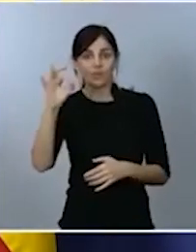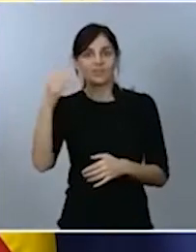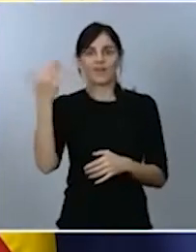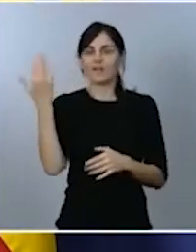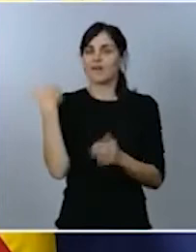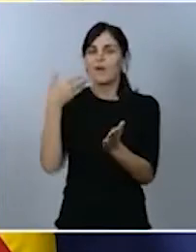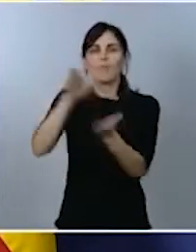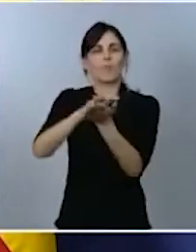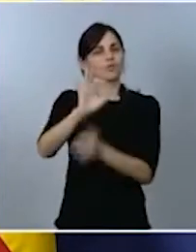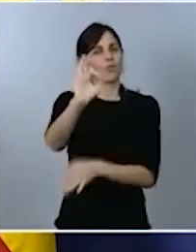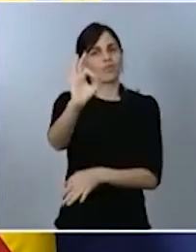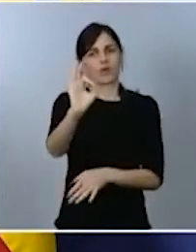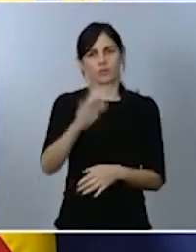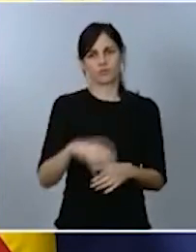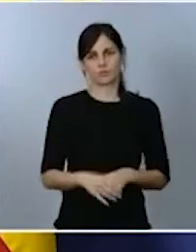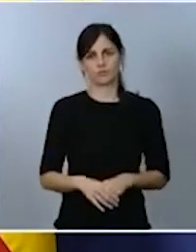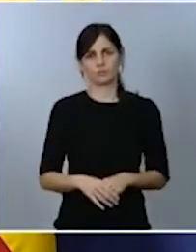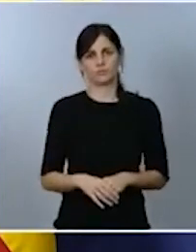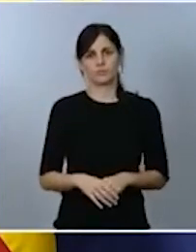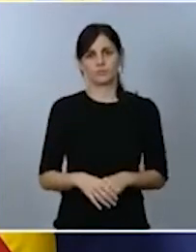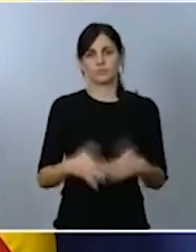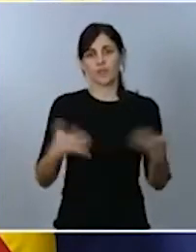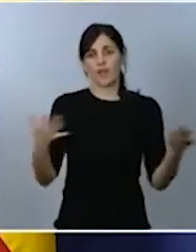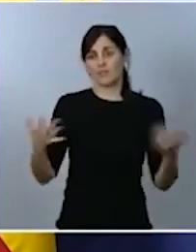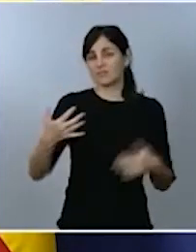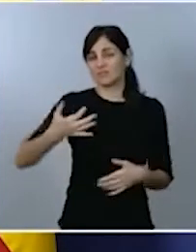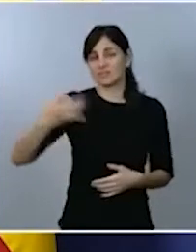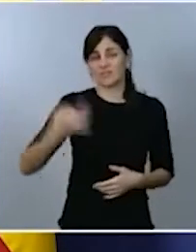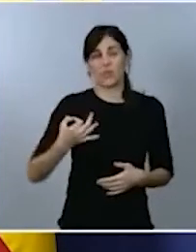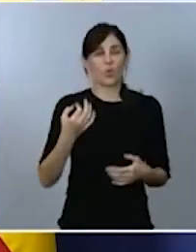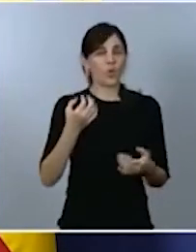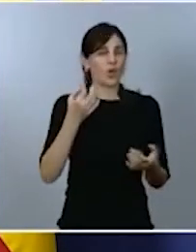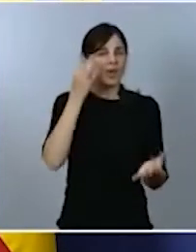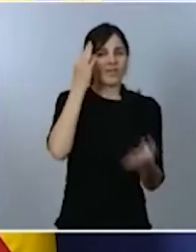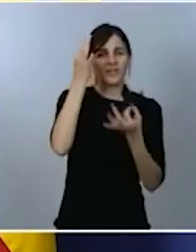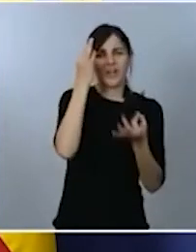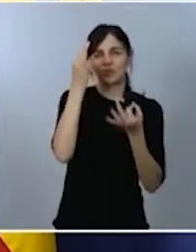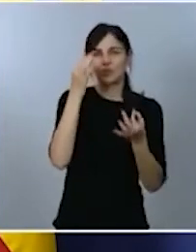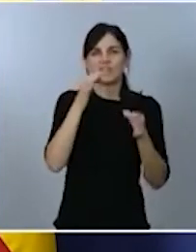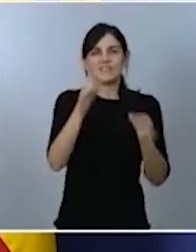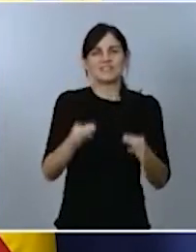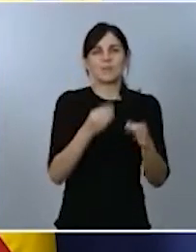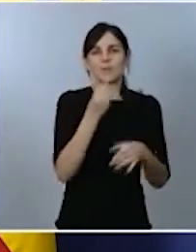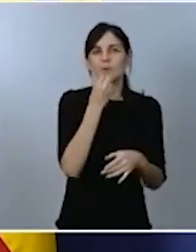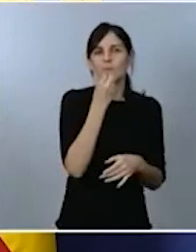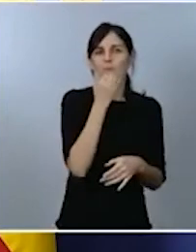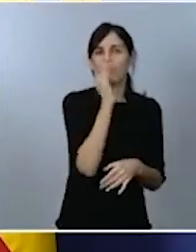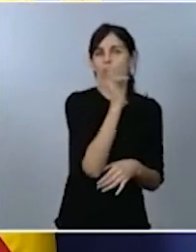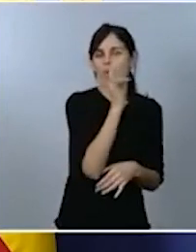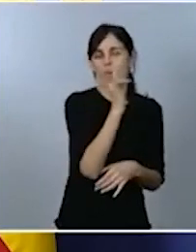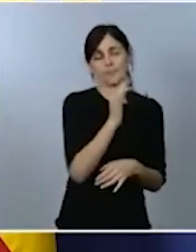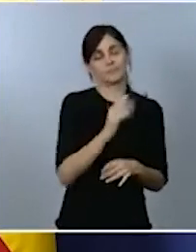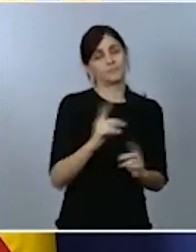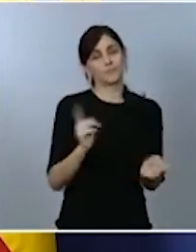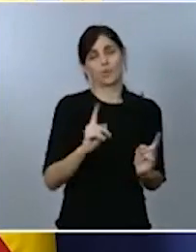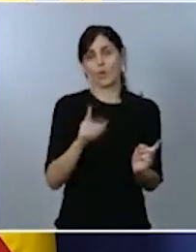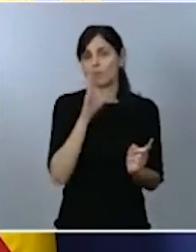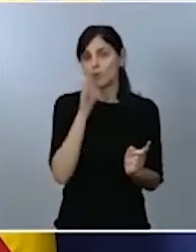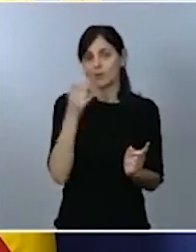nunca serán buenos datos, porque, como siempre digo, en materia de seguridad vial no hay buenos datos.